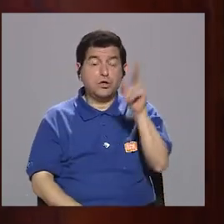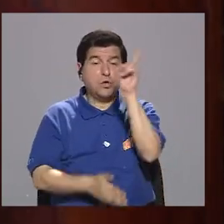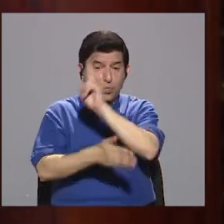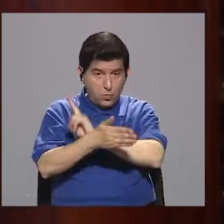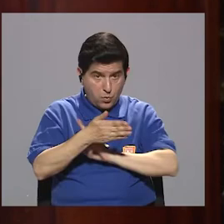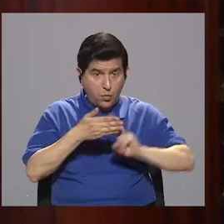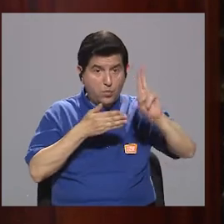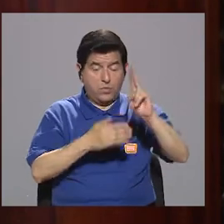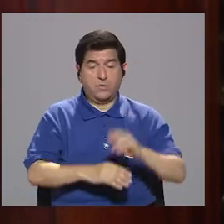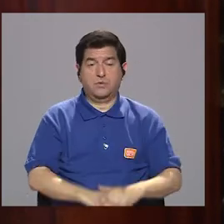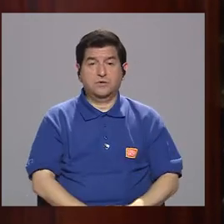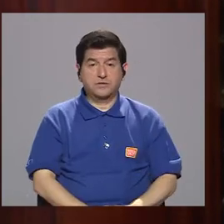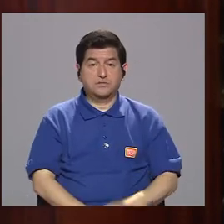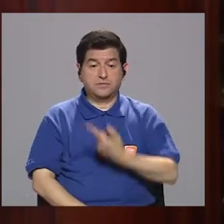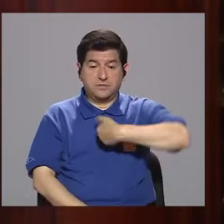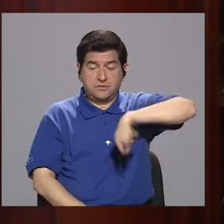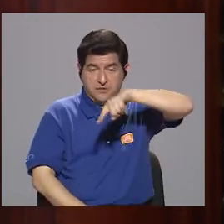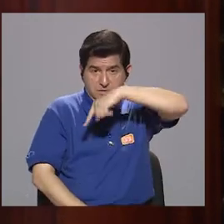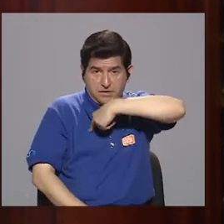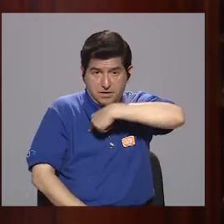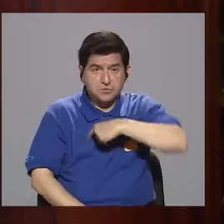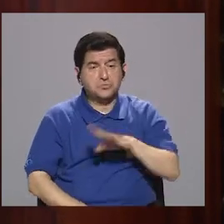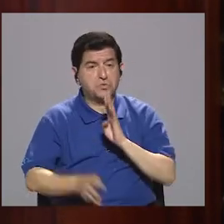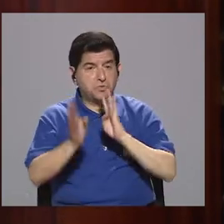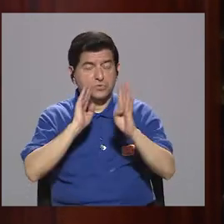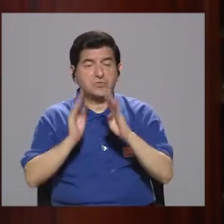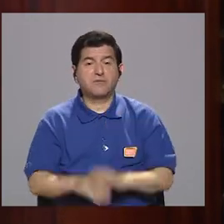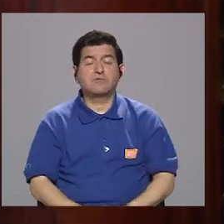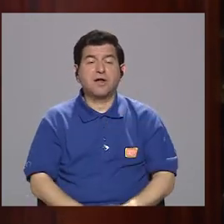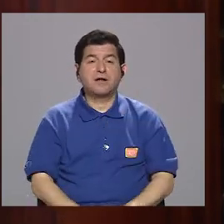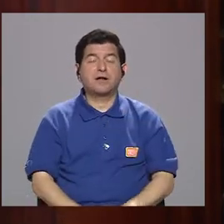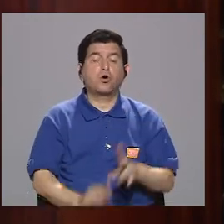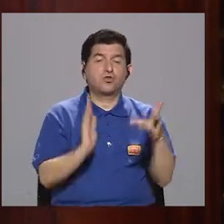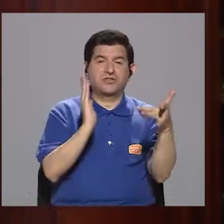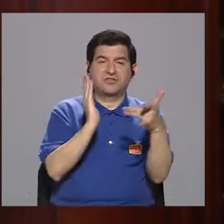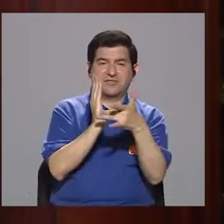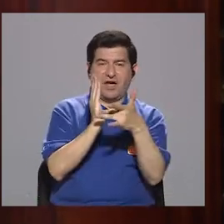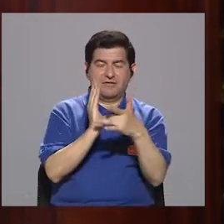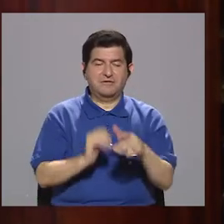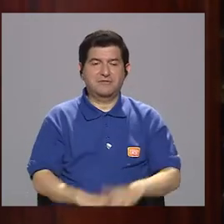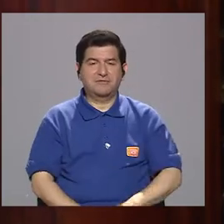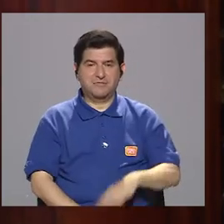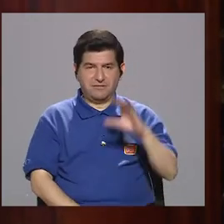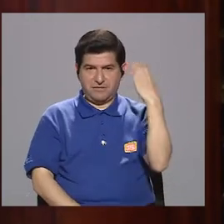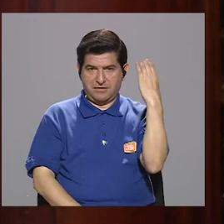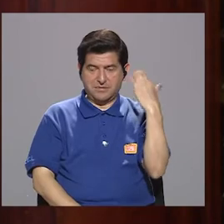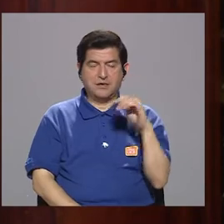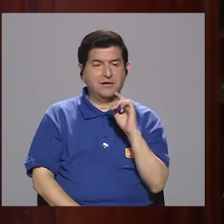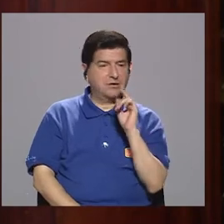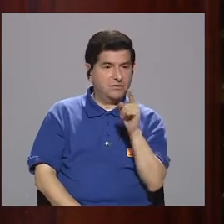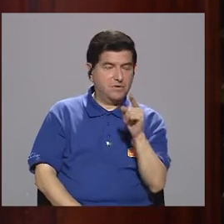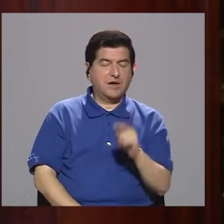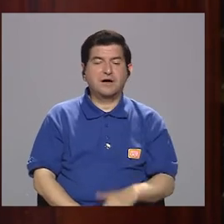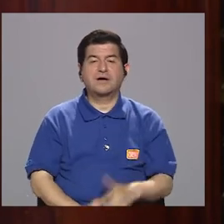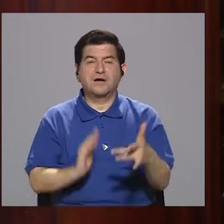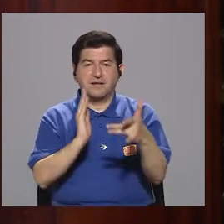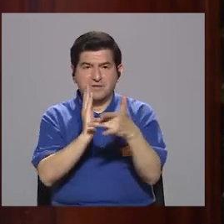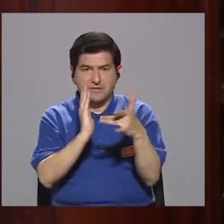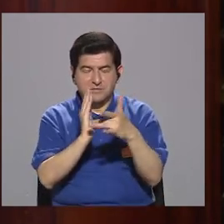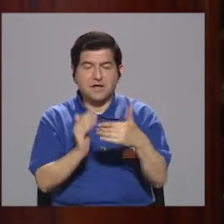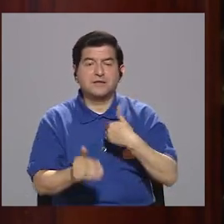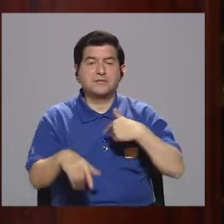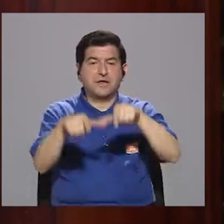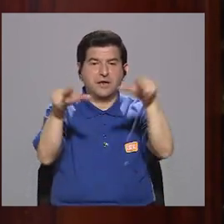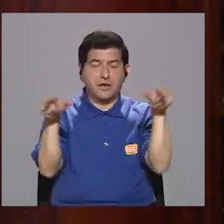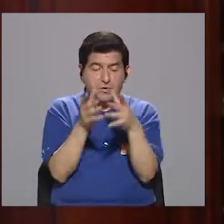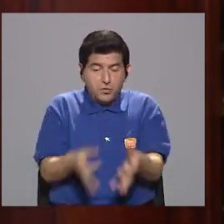universidad que hemos venido hablando con el Instituto Tecnológico de Costa Rica para que el Instituto Tecnológico